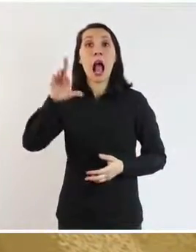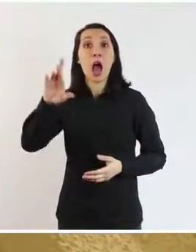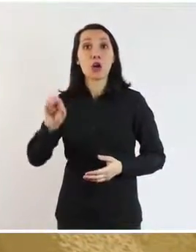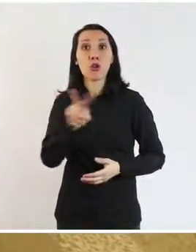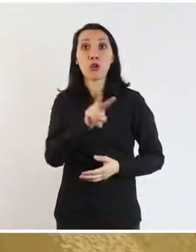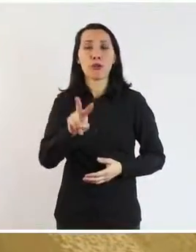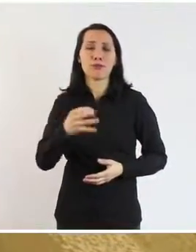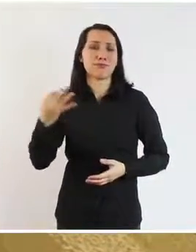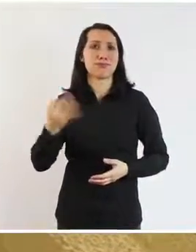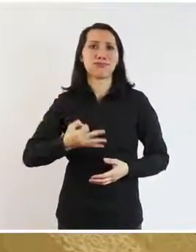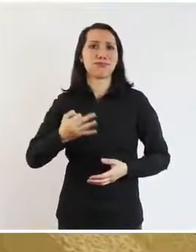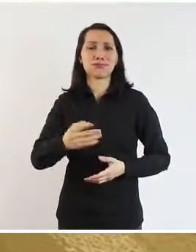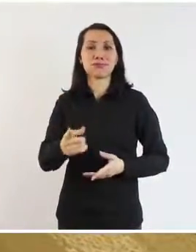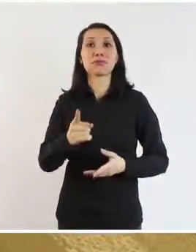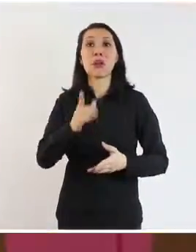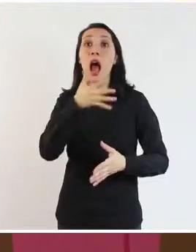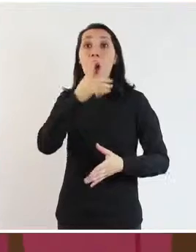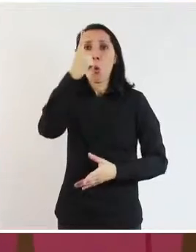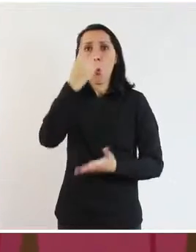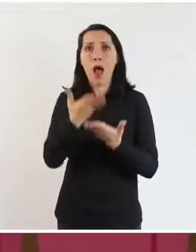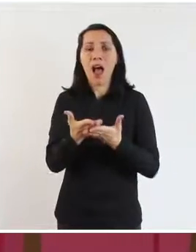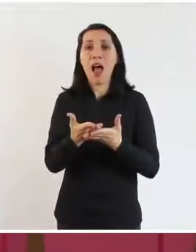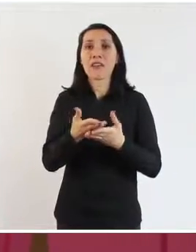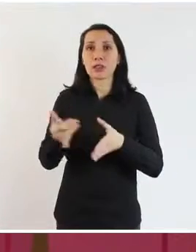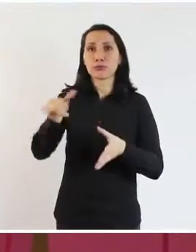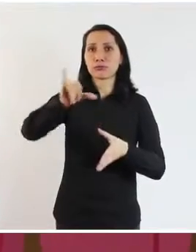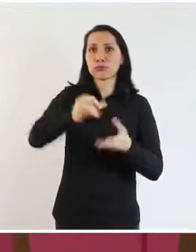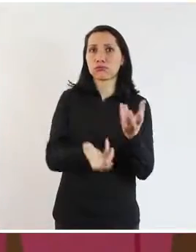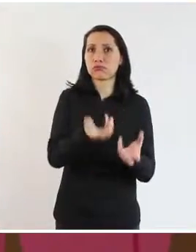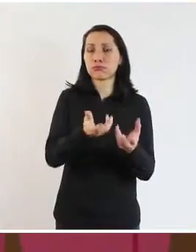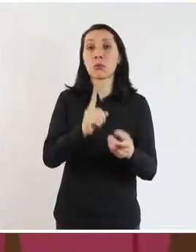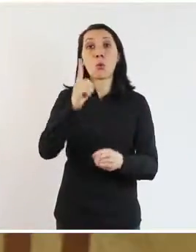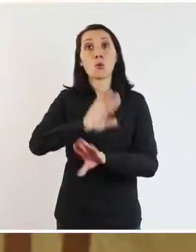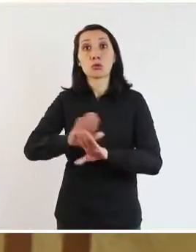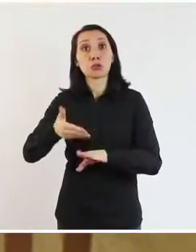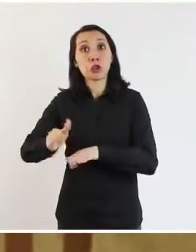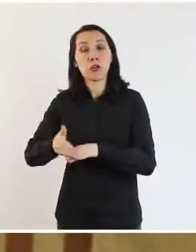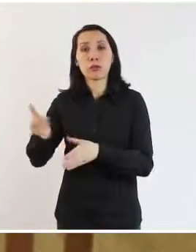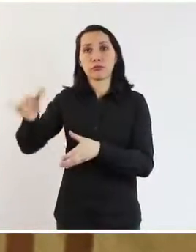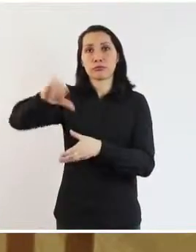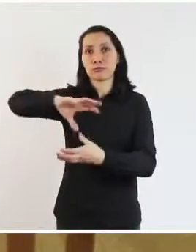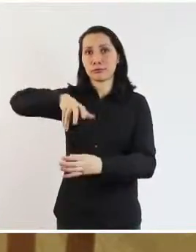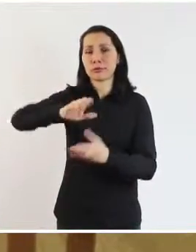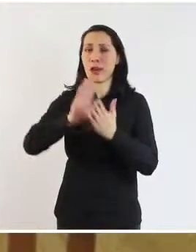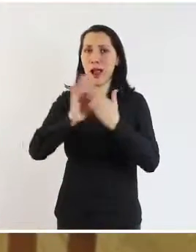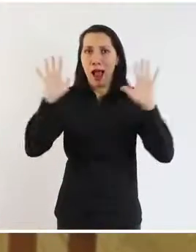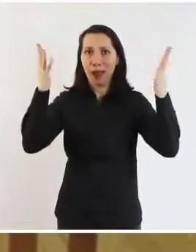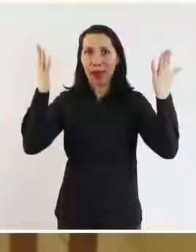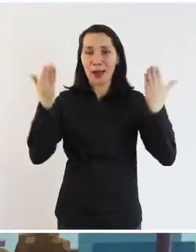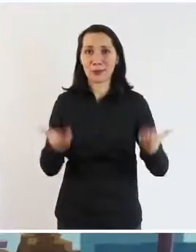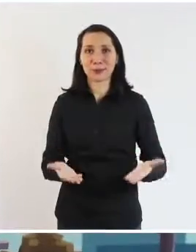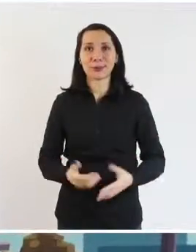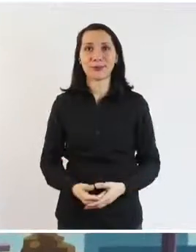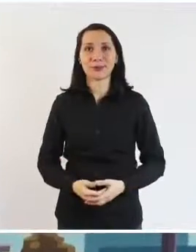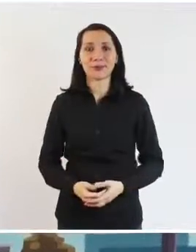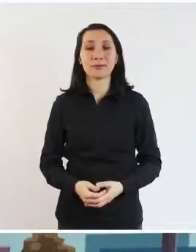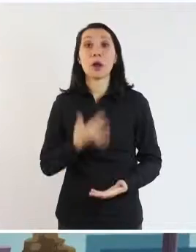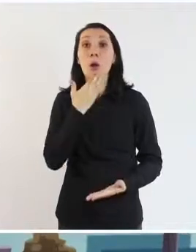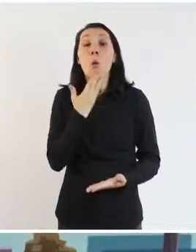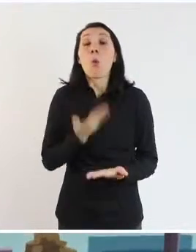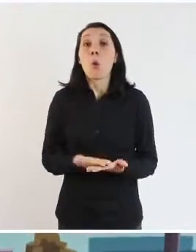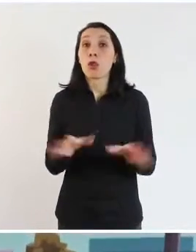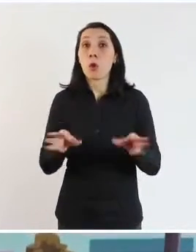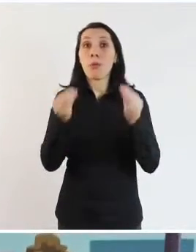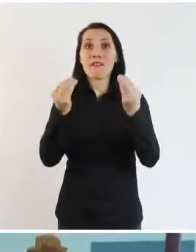Ellas son geniales. Hierven agua una sola vez y lo que les sobra lo guardan en un termo. ¡Un aplauso para las chiquillas! Porque